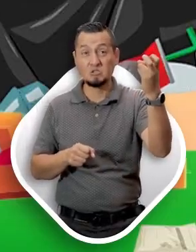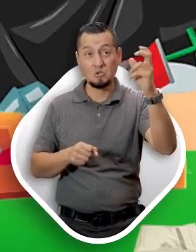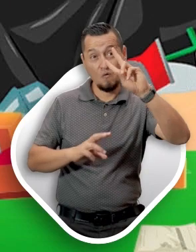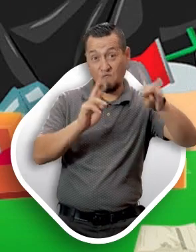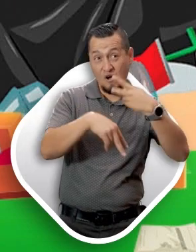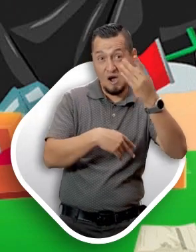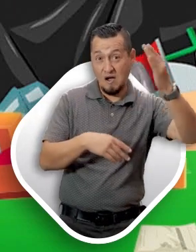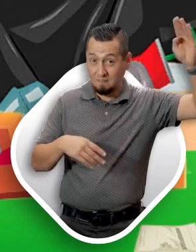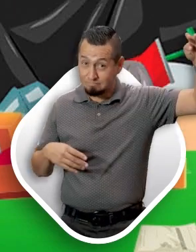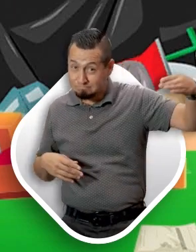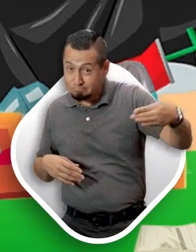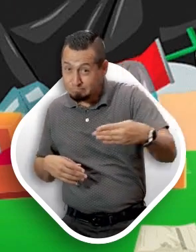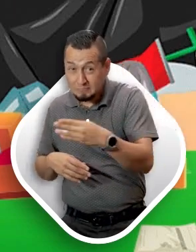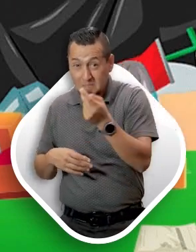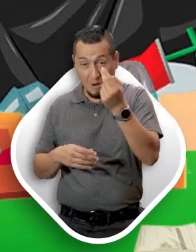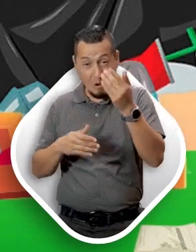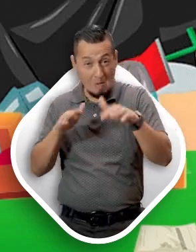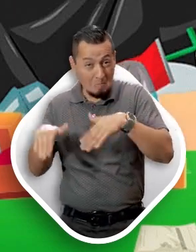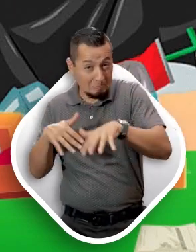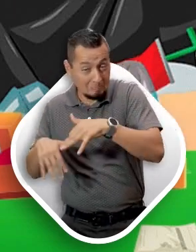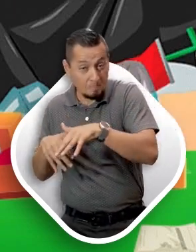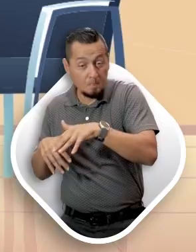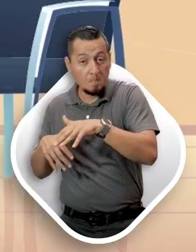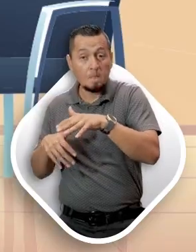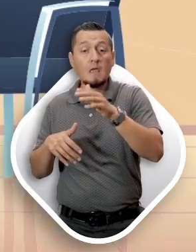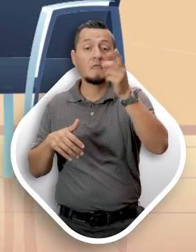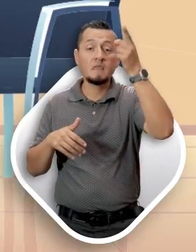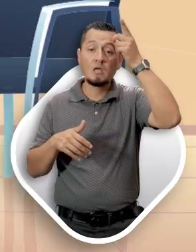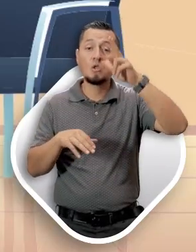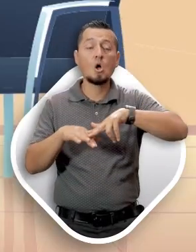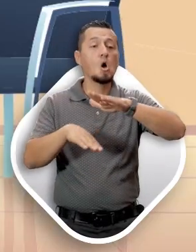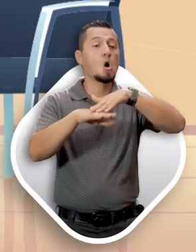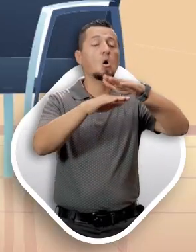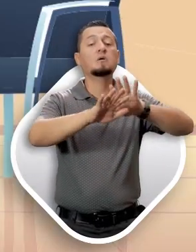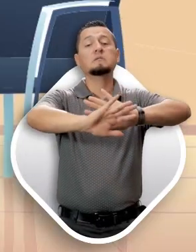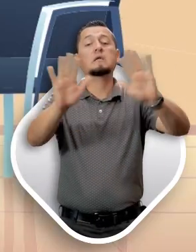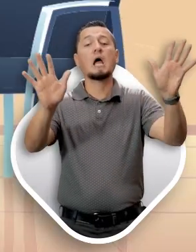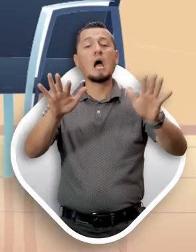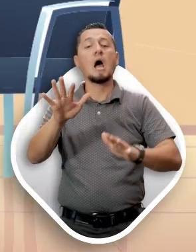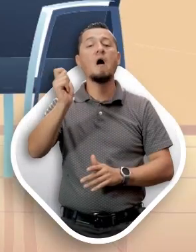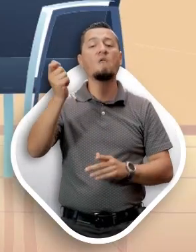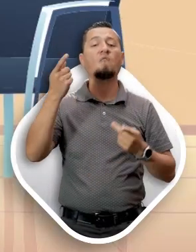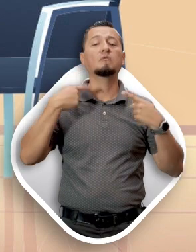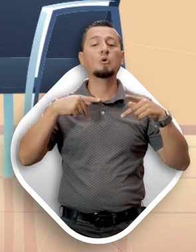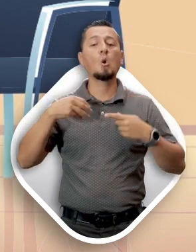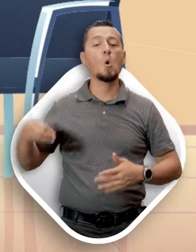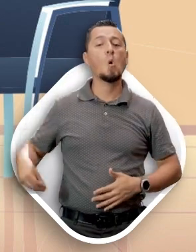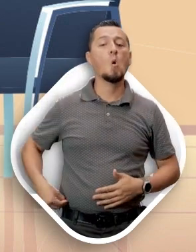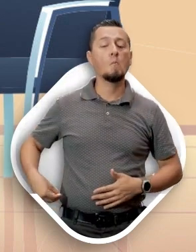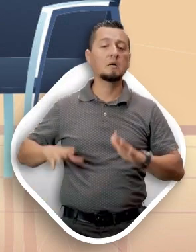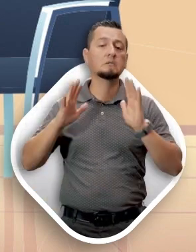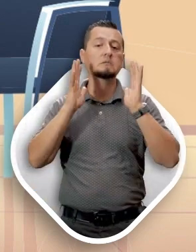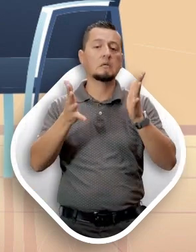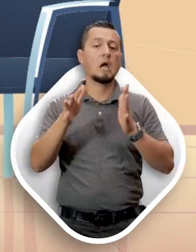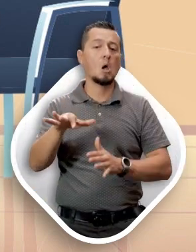Justo iba hacia la tropa cuando el director dijo ¡Alumnos! Ya aparecieron los responsables de esta travesura.